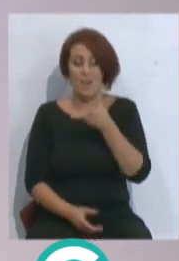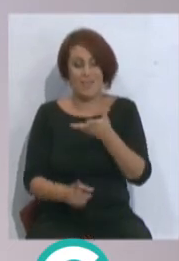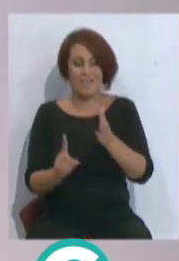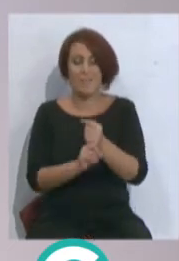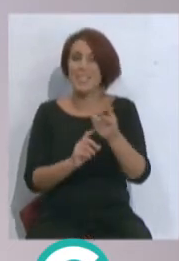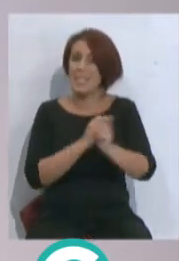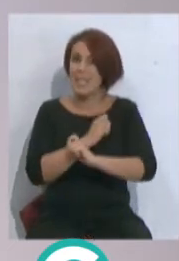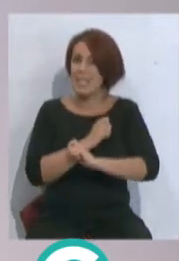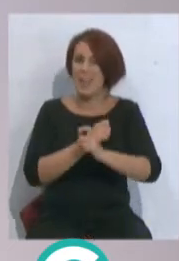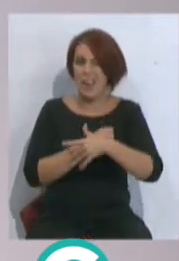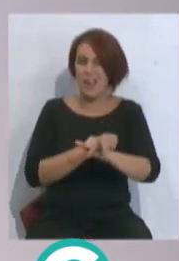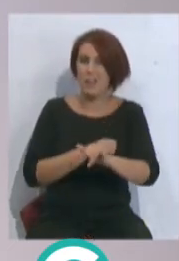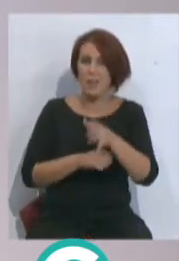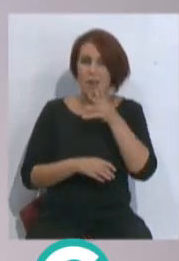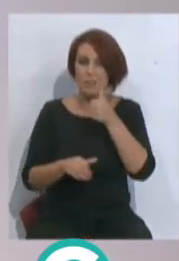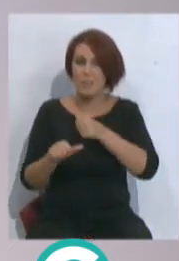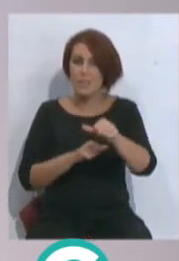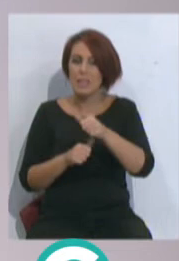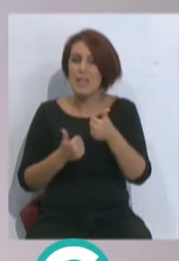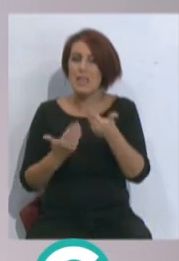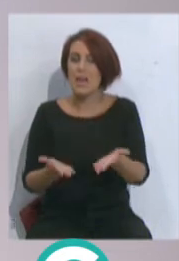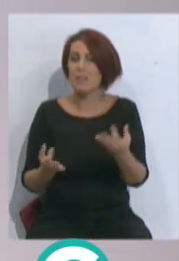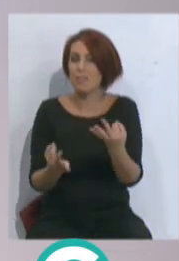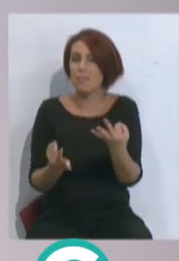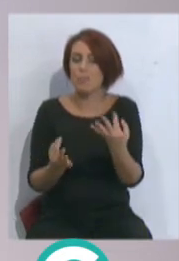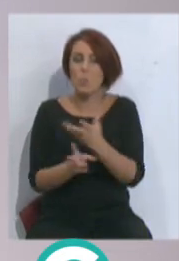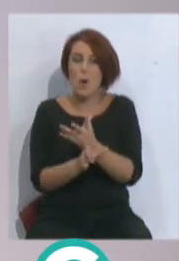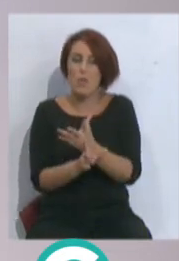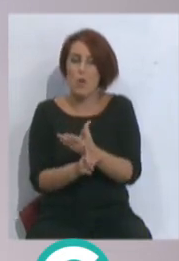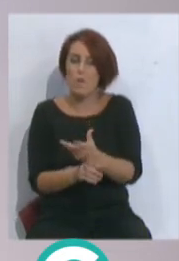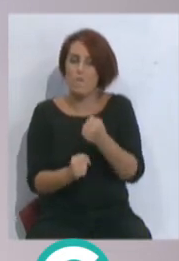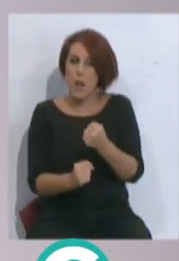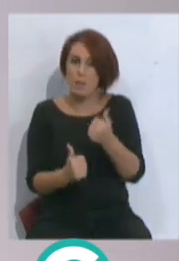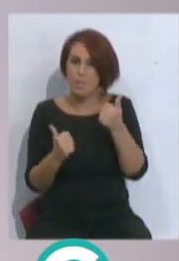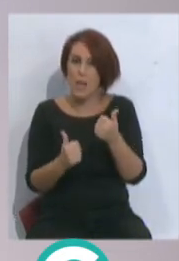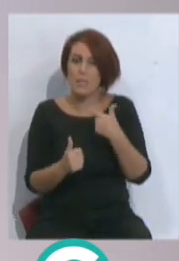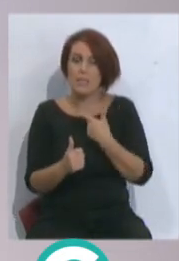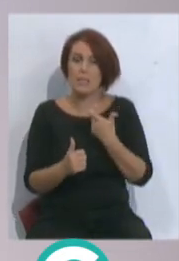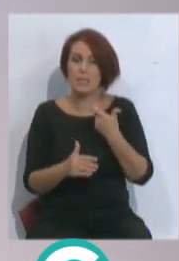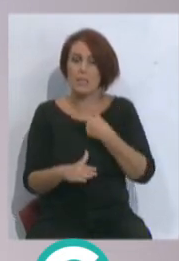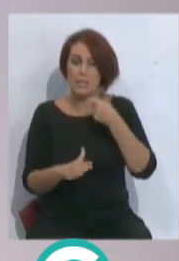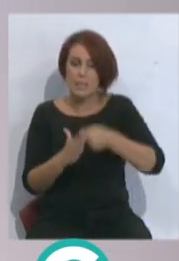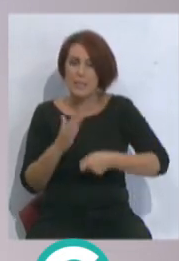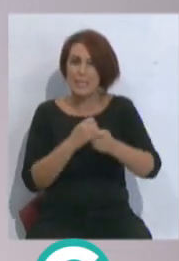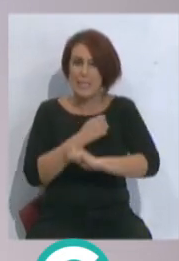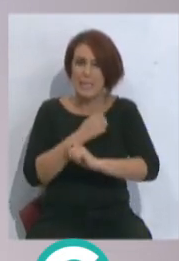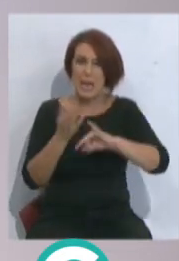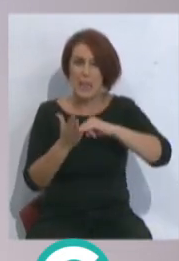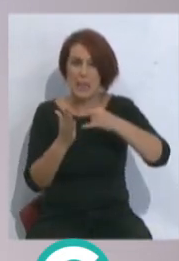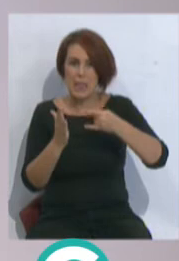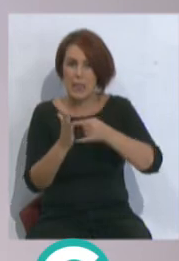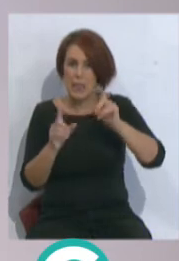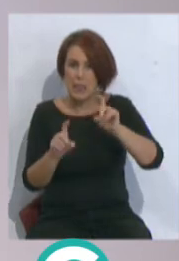él ya tiene la técnica y la táctica, partir de ahora pues le va a ofrecer que sea un jugador más aguerrido, que sea más rígido técnica y tácticamente